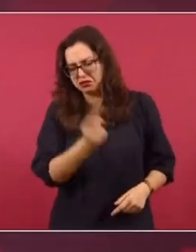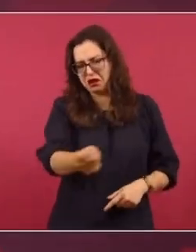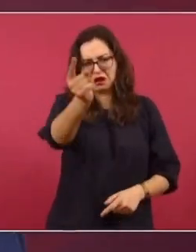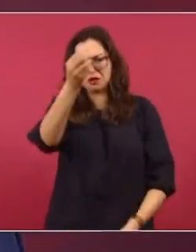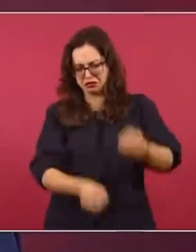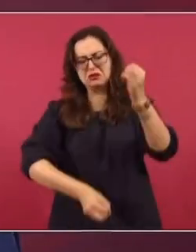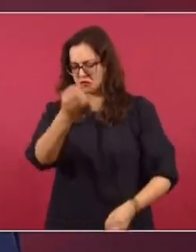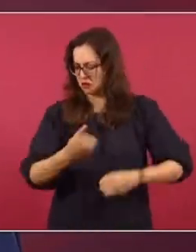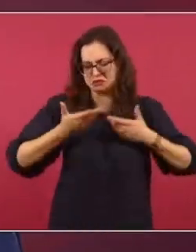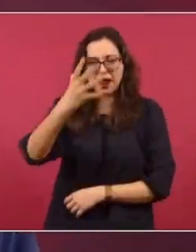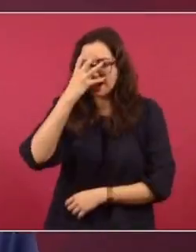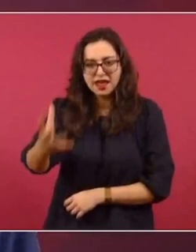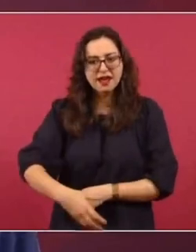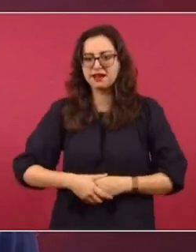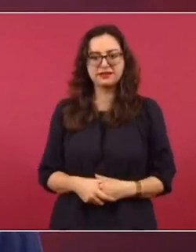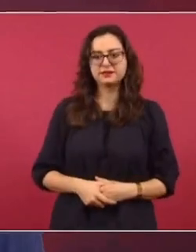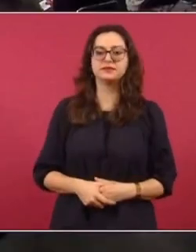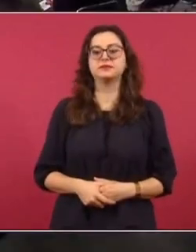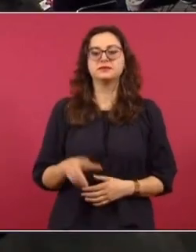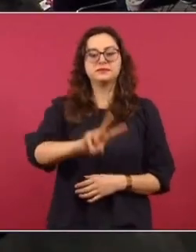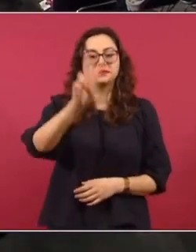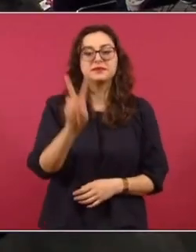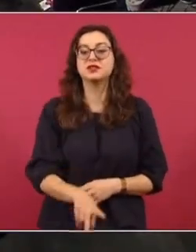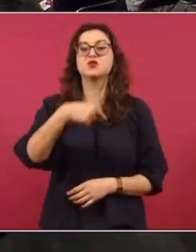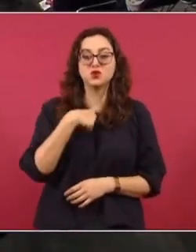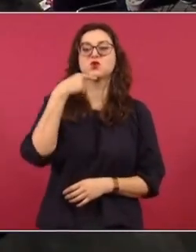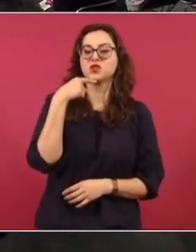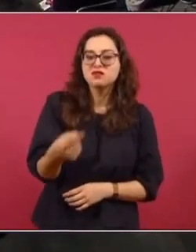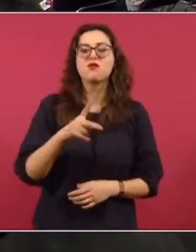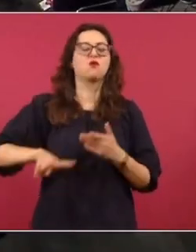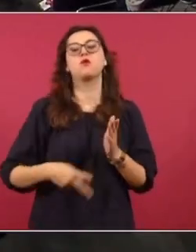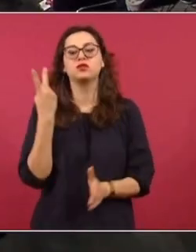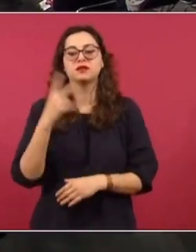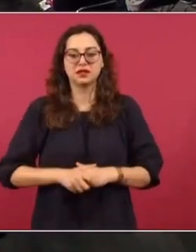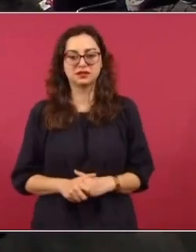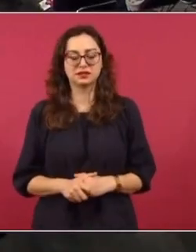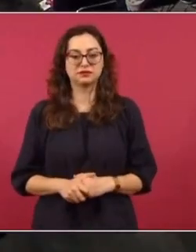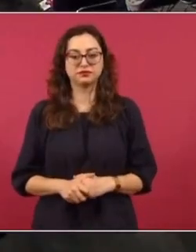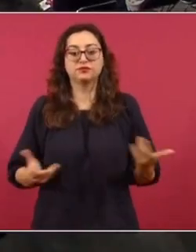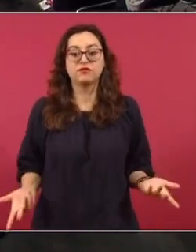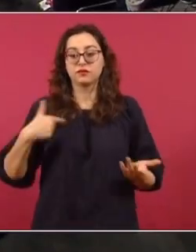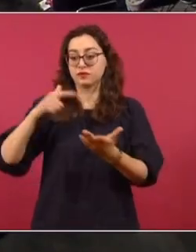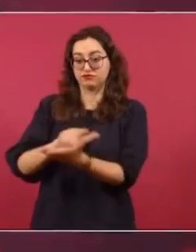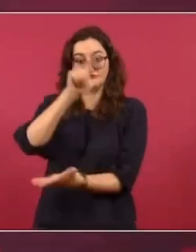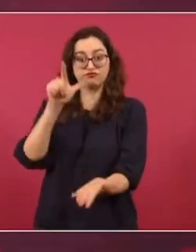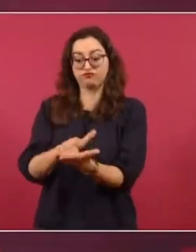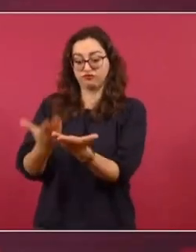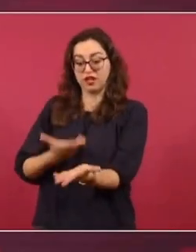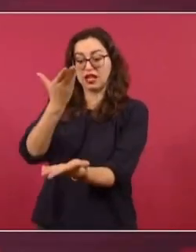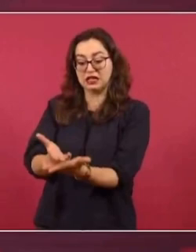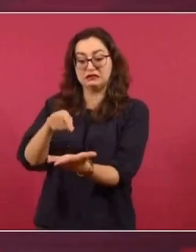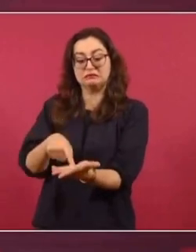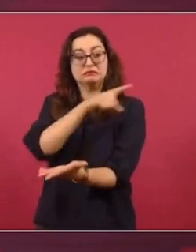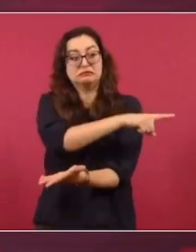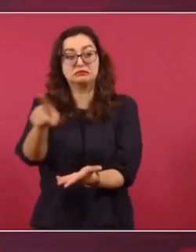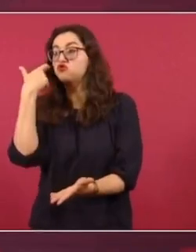Son unos sinicasos. Una vez más sostengo, la ley electoral que están impugnando